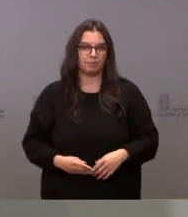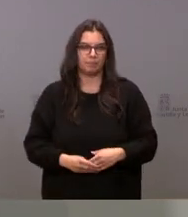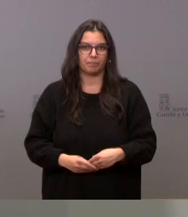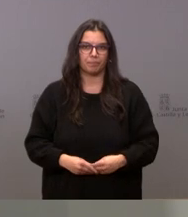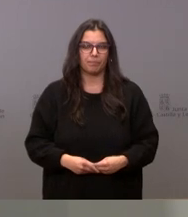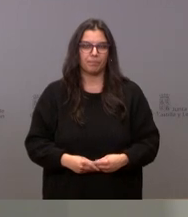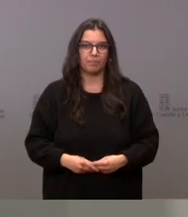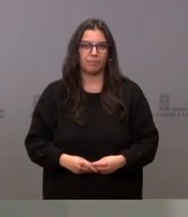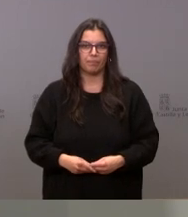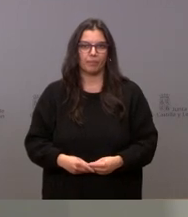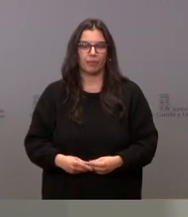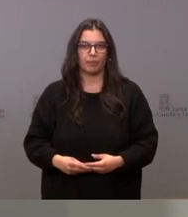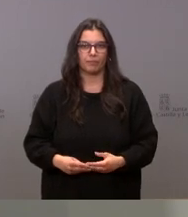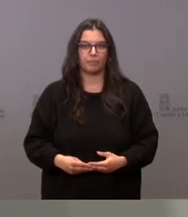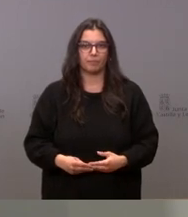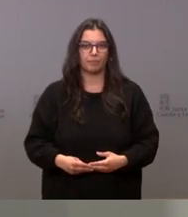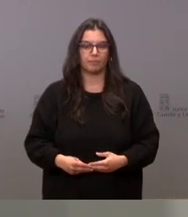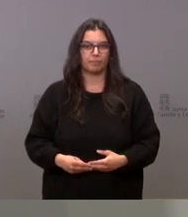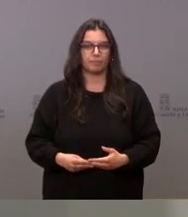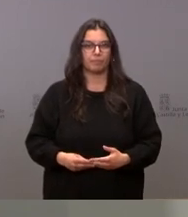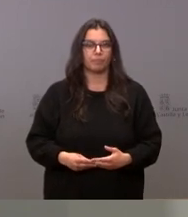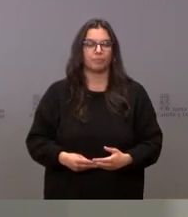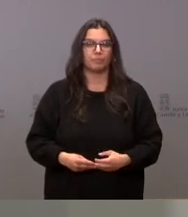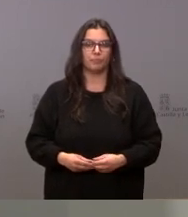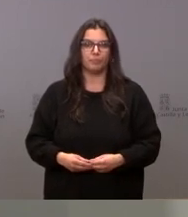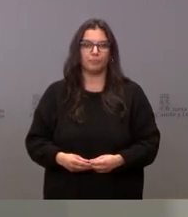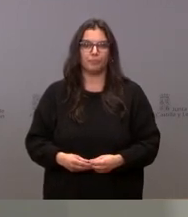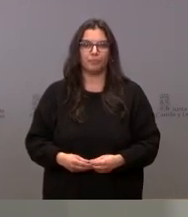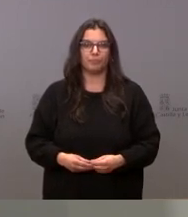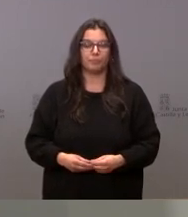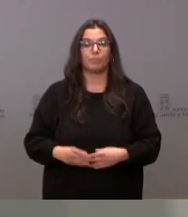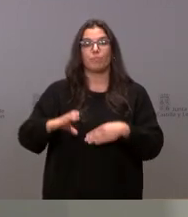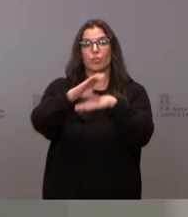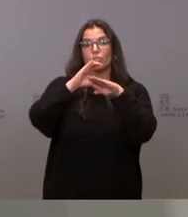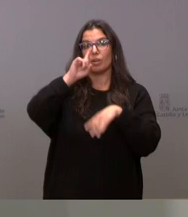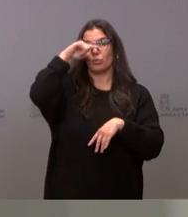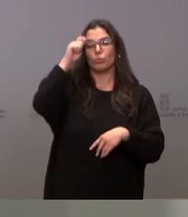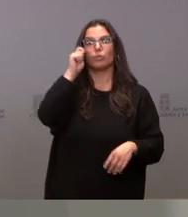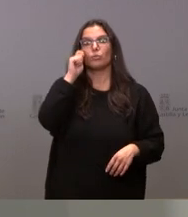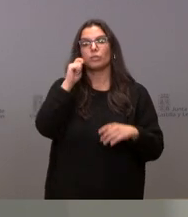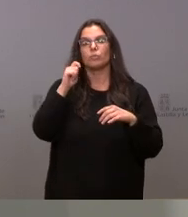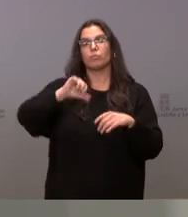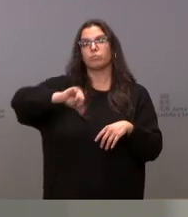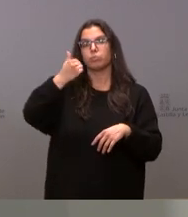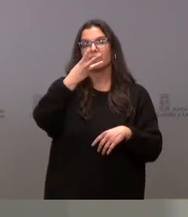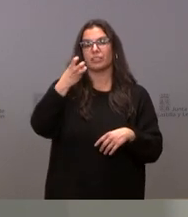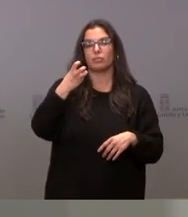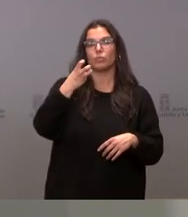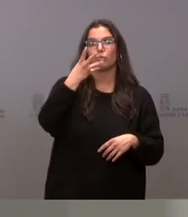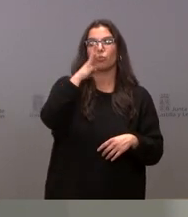este objetivo turístico. La Consejería de Cultura y Turismo aprueba 334.000 euros